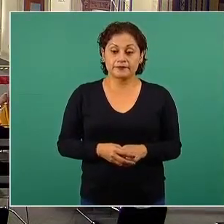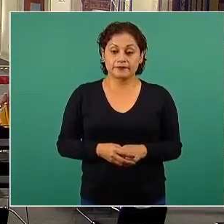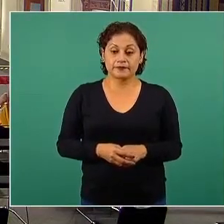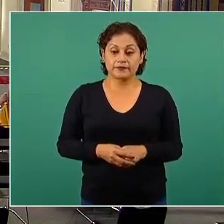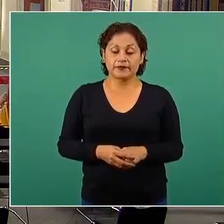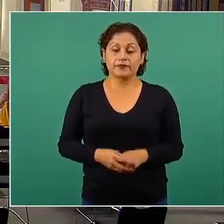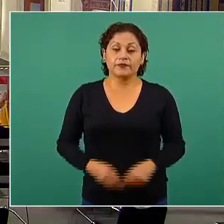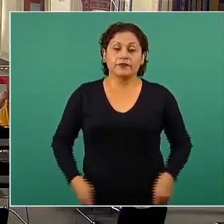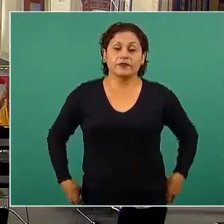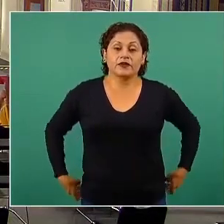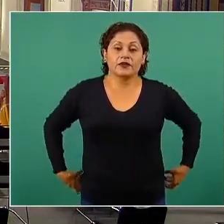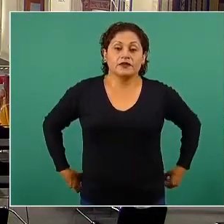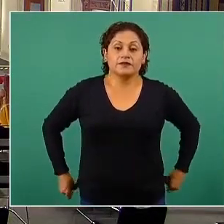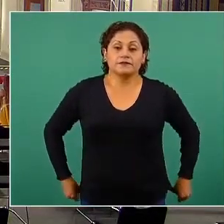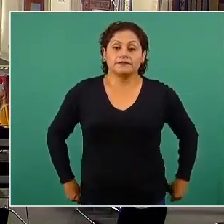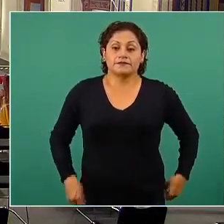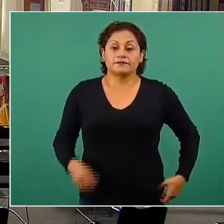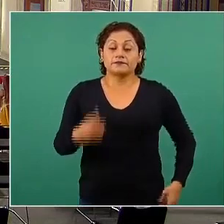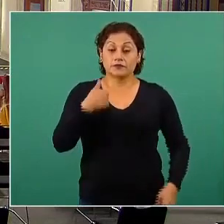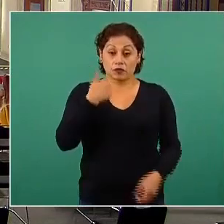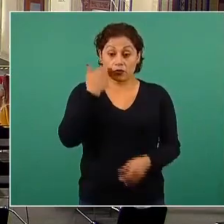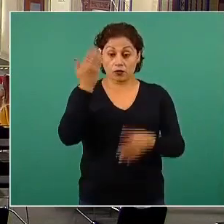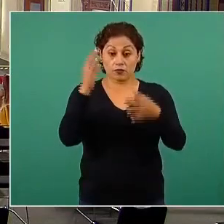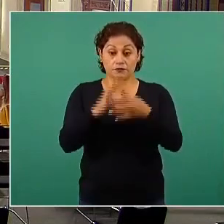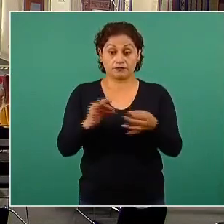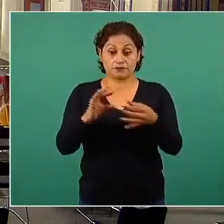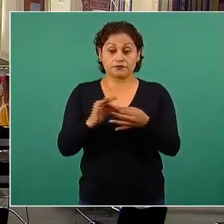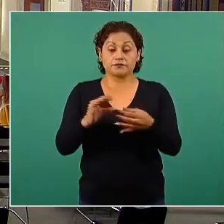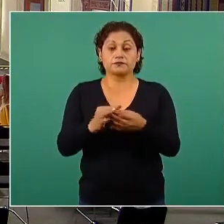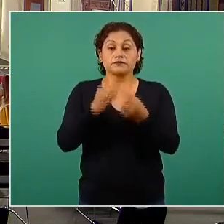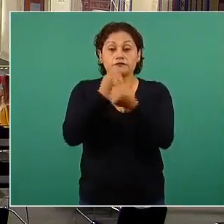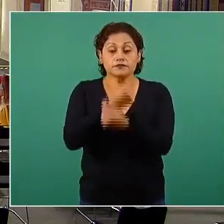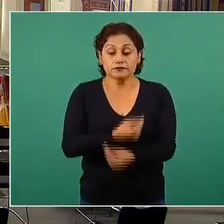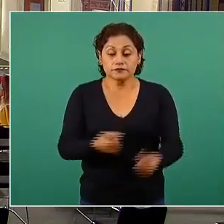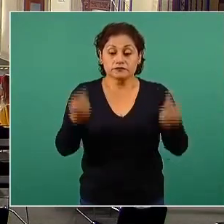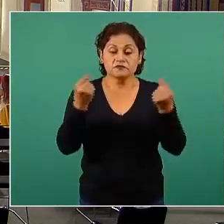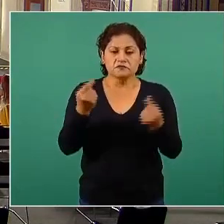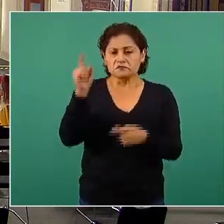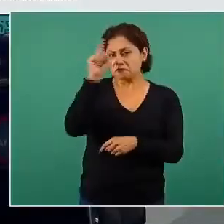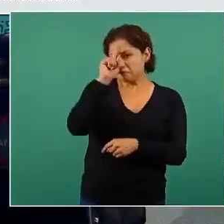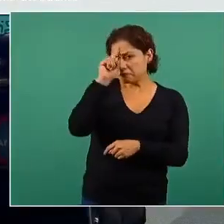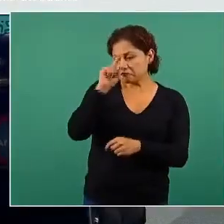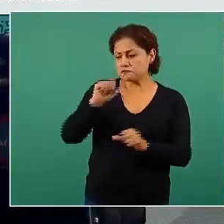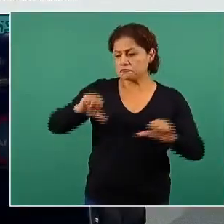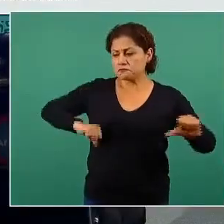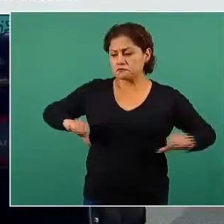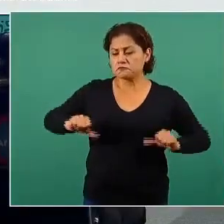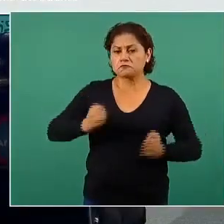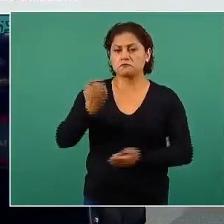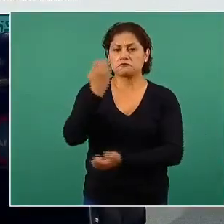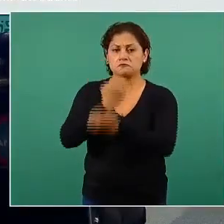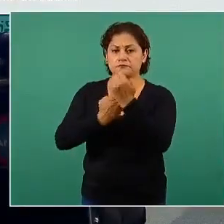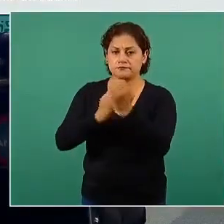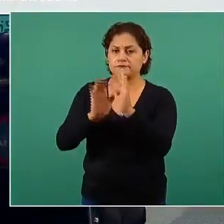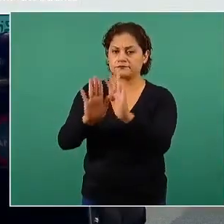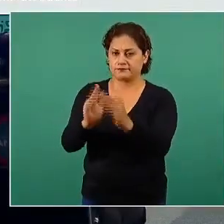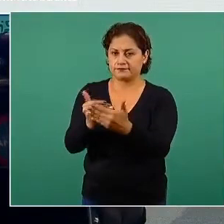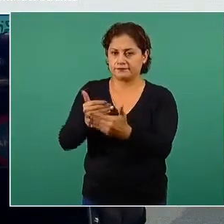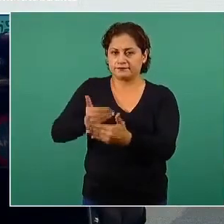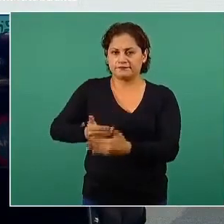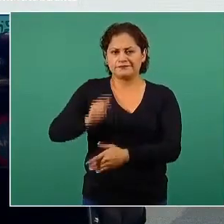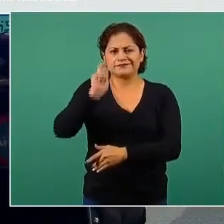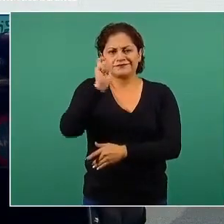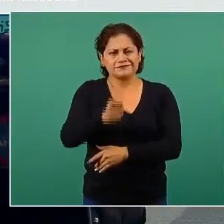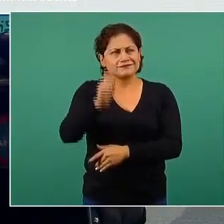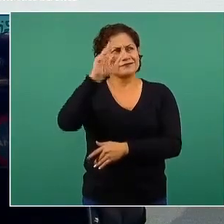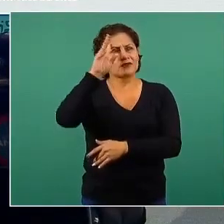antes de entrar en el tema de las recomendaciones de actividad física para niños, primero tendríamos que entender bien qué es actividad física. Y